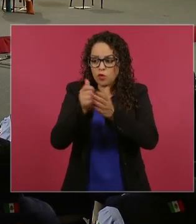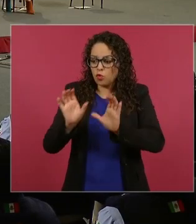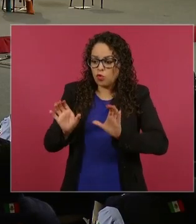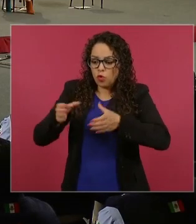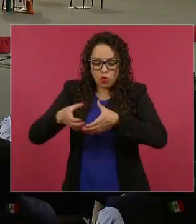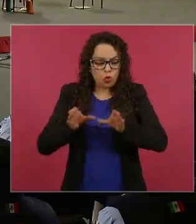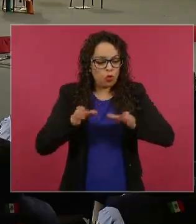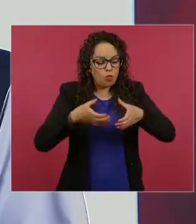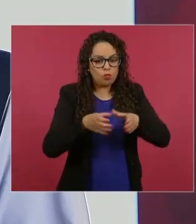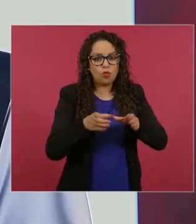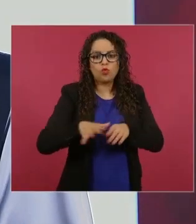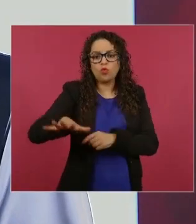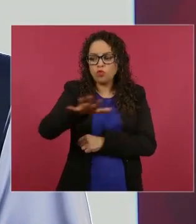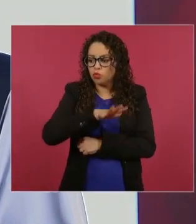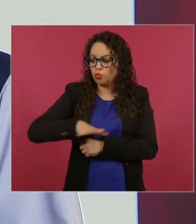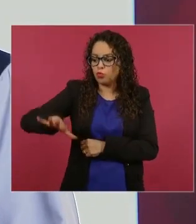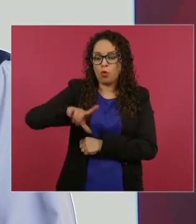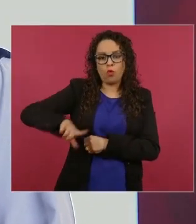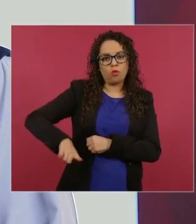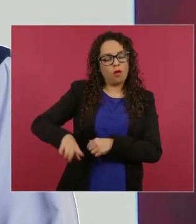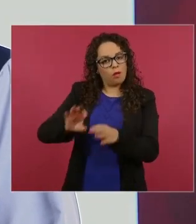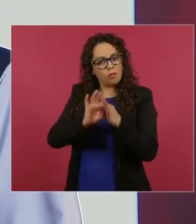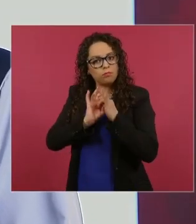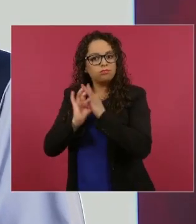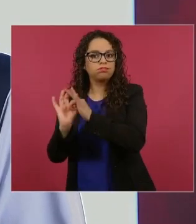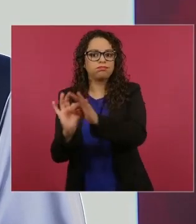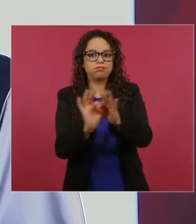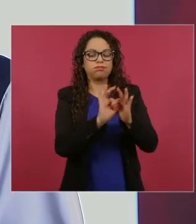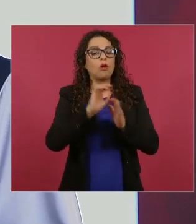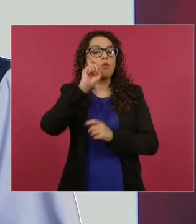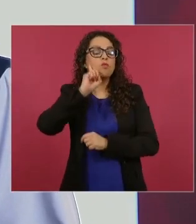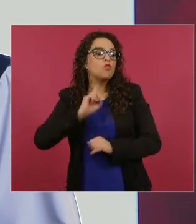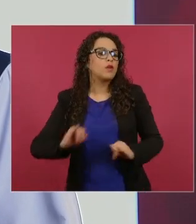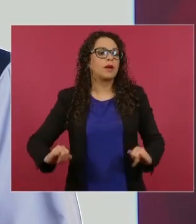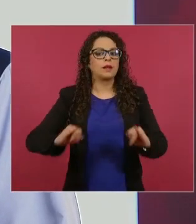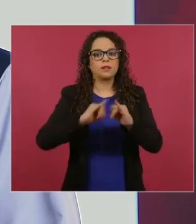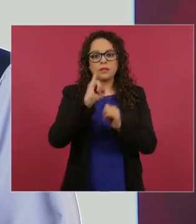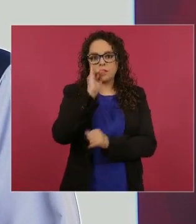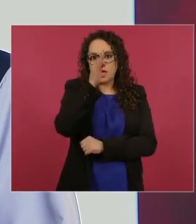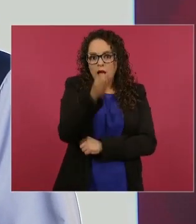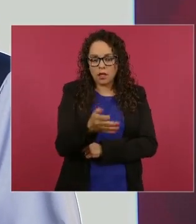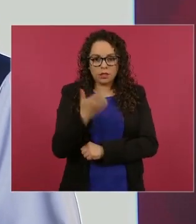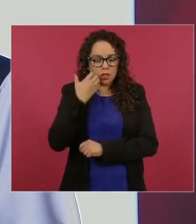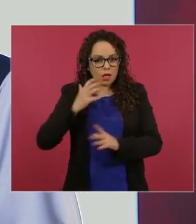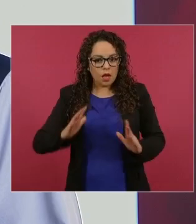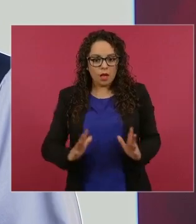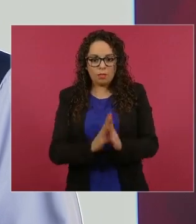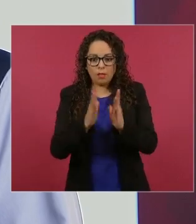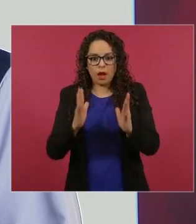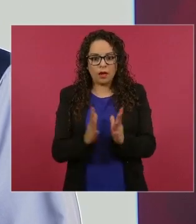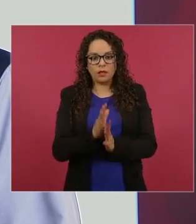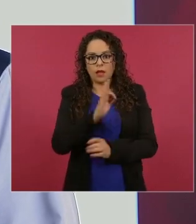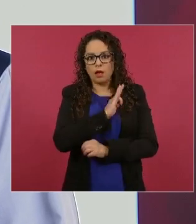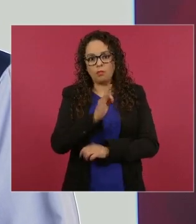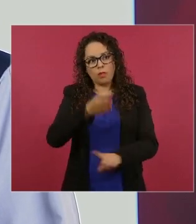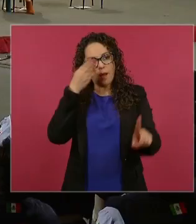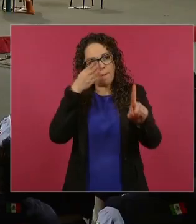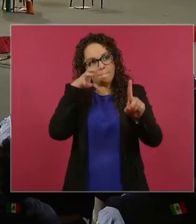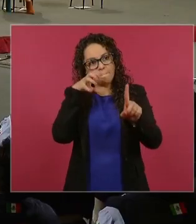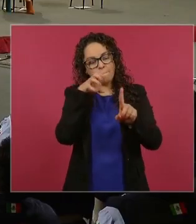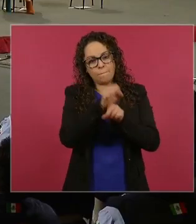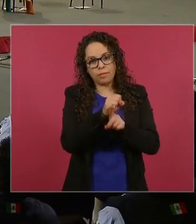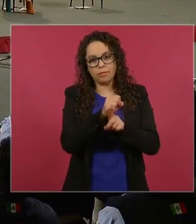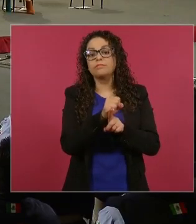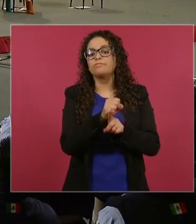Estamos llenando la institución de jóvenes, de mujeres que ponen su empeño compromiso para poder llegar a esta meta, para que sea un orgullo